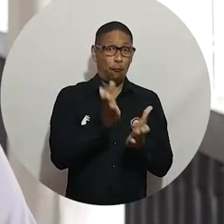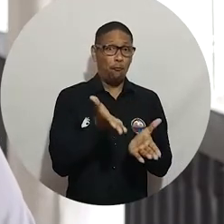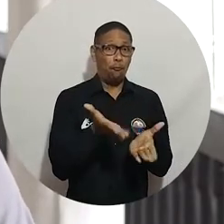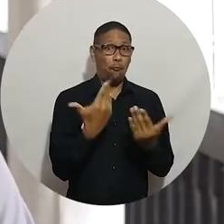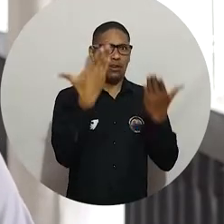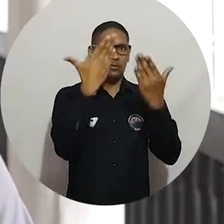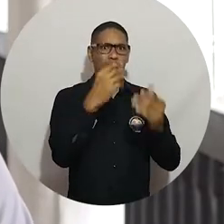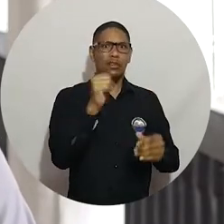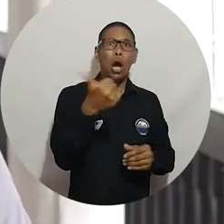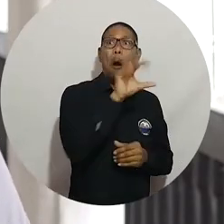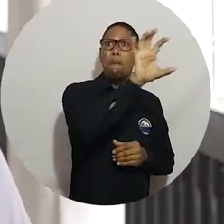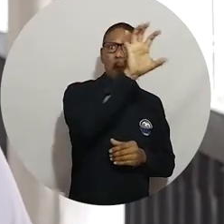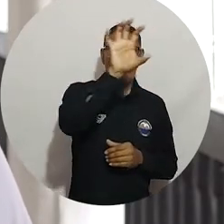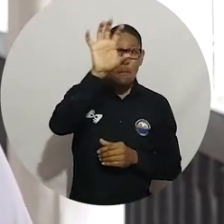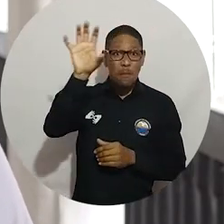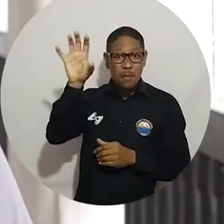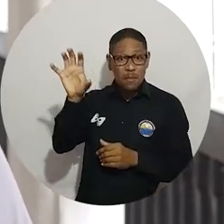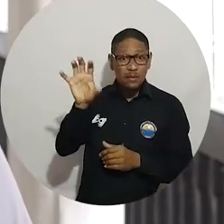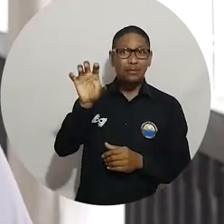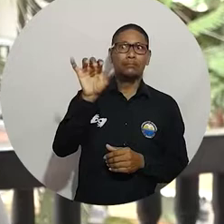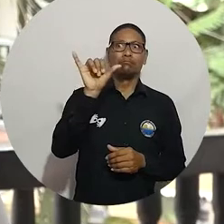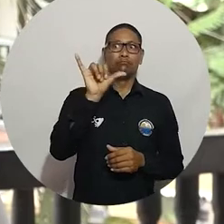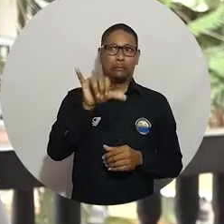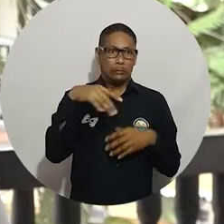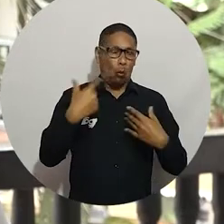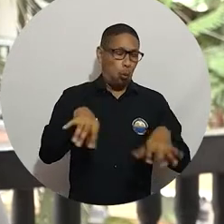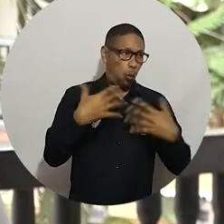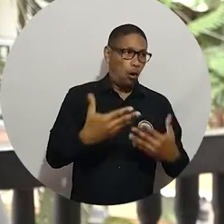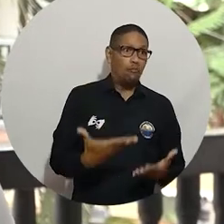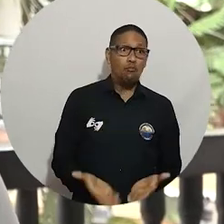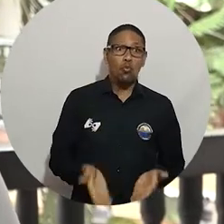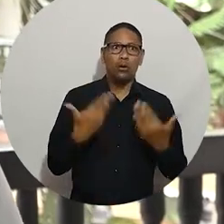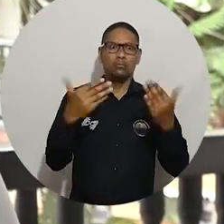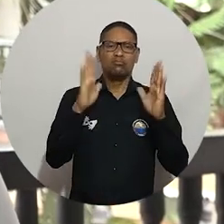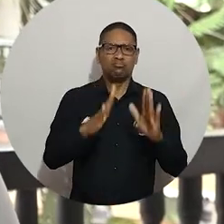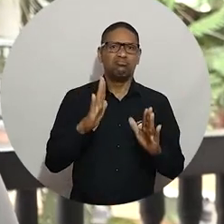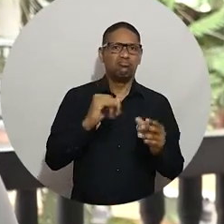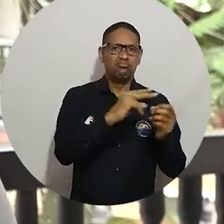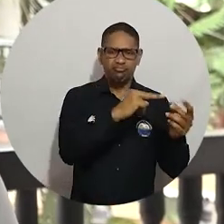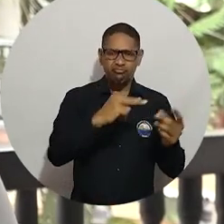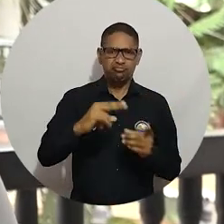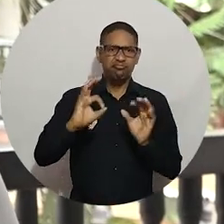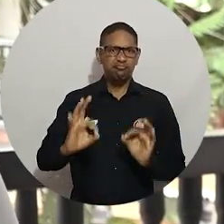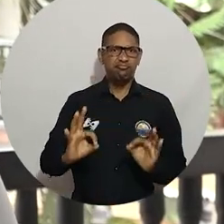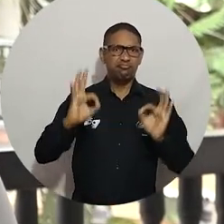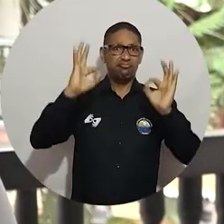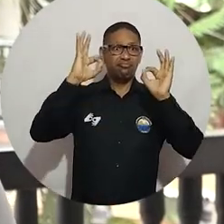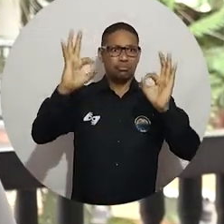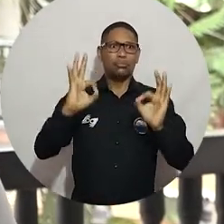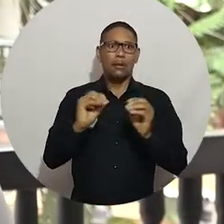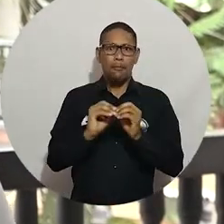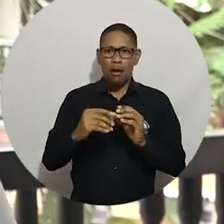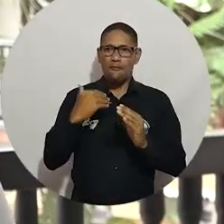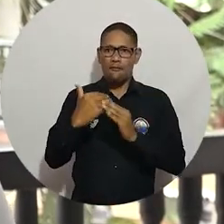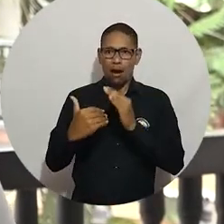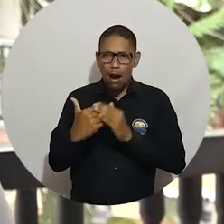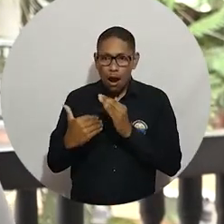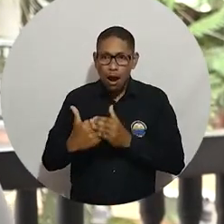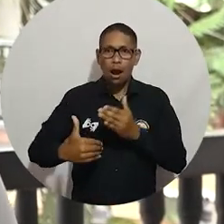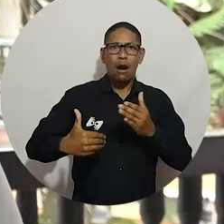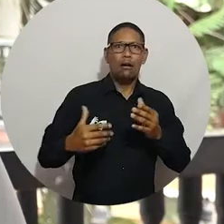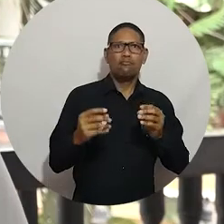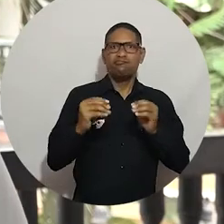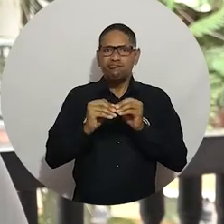estudiantes de esas universidades que también tienen este gran reconocimiento. La acreditación internacional fue algo que venimos trabajando como programa desde hace varios semestres